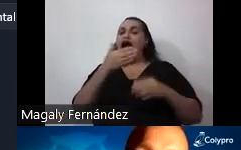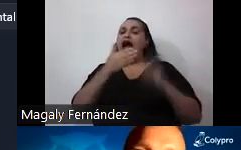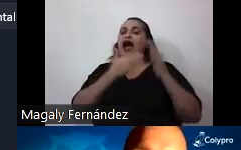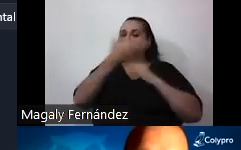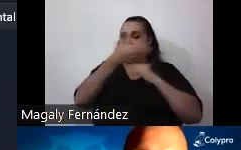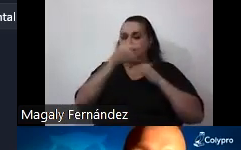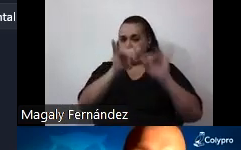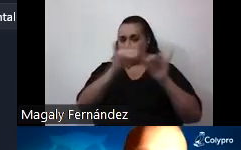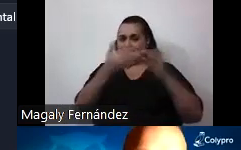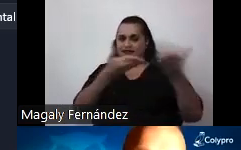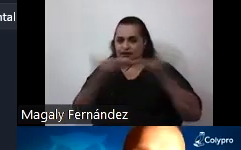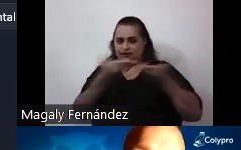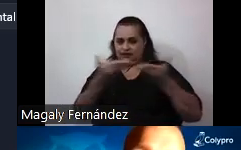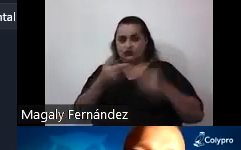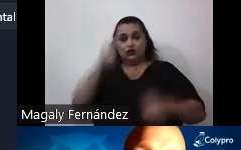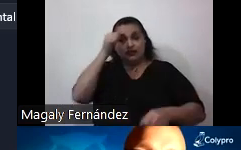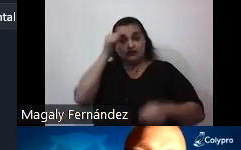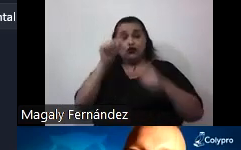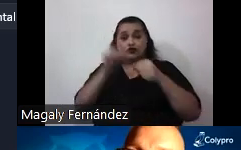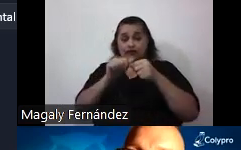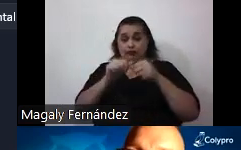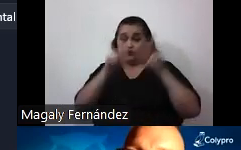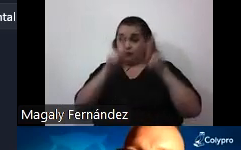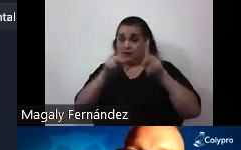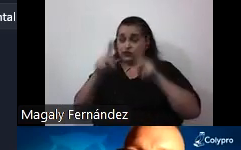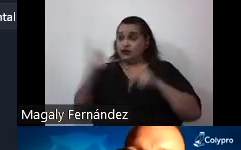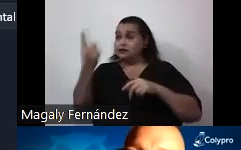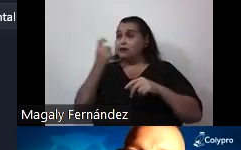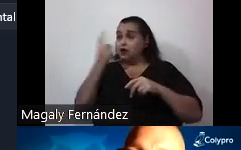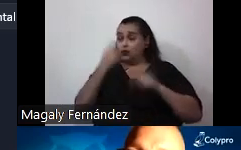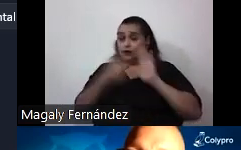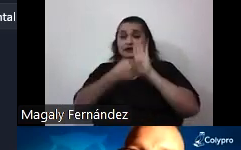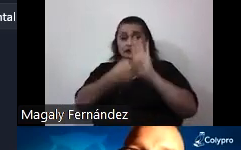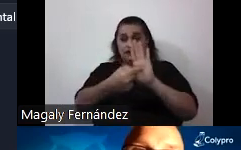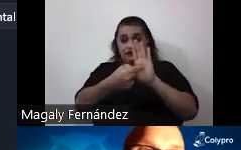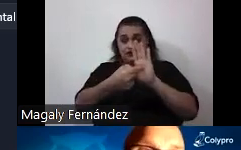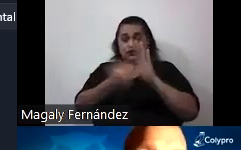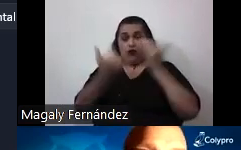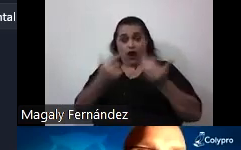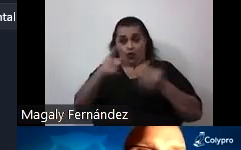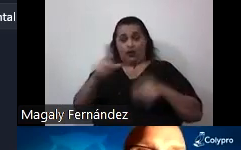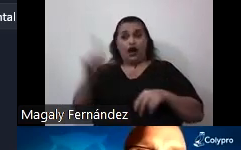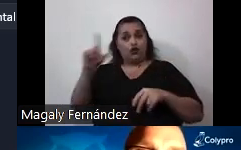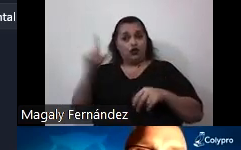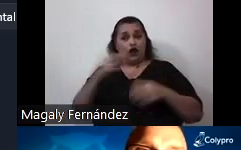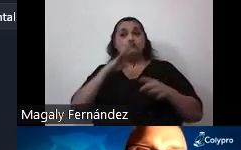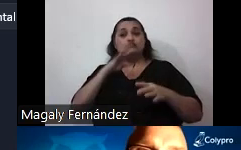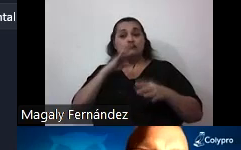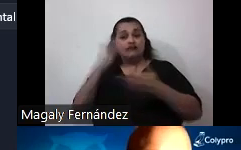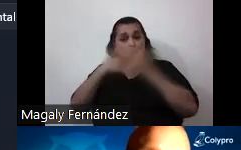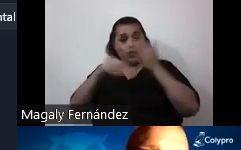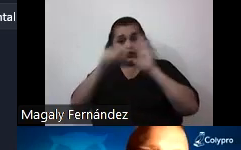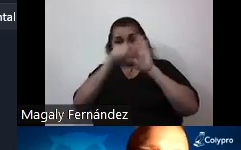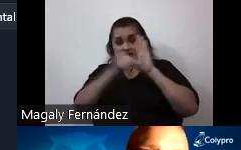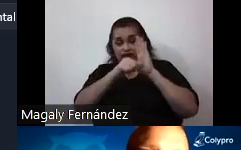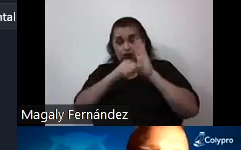servicio les recordamos las personas que han estado preguntando por la presentación o incluso ahora que don Leonardo nos ha hablado de algunos artículos que